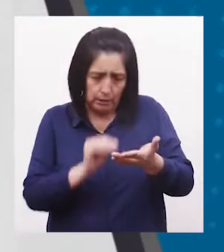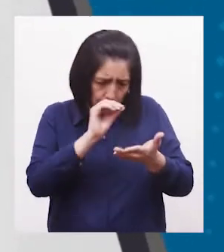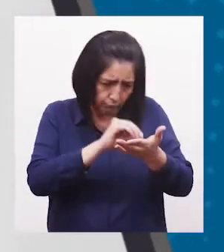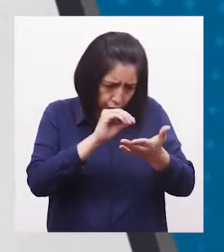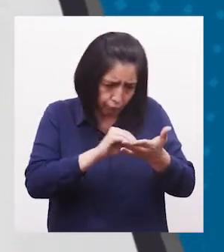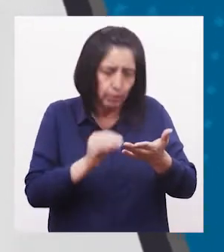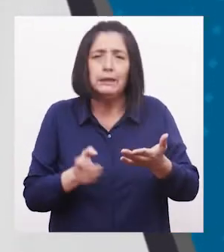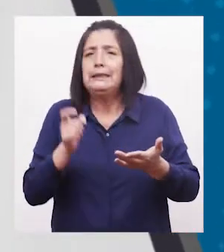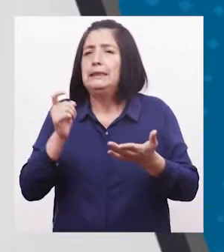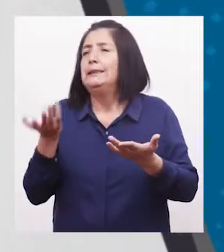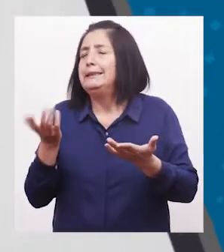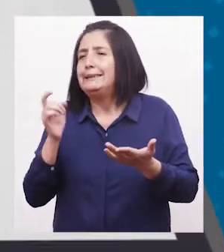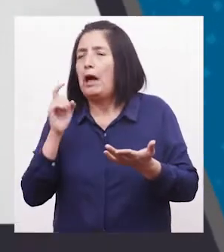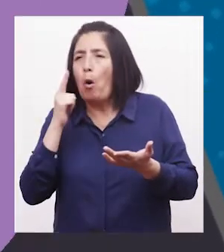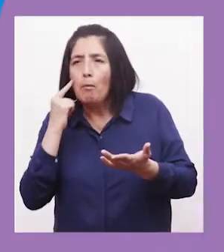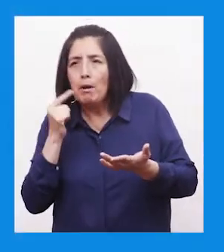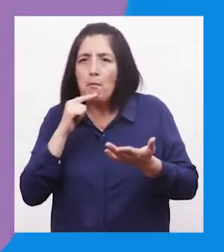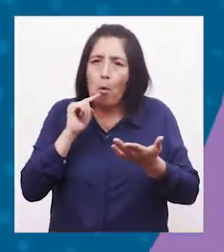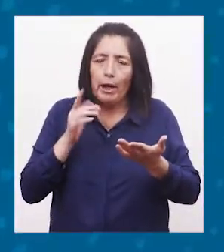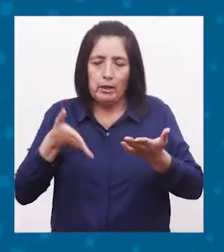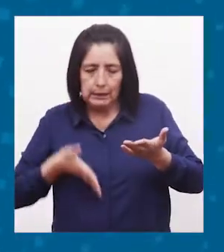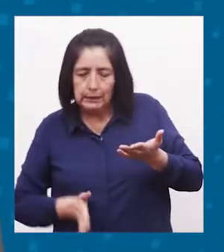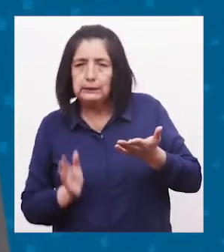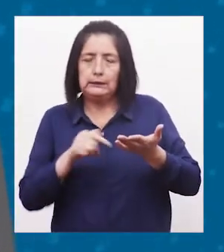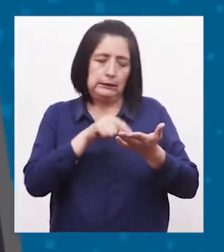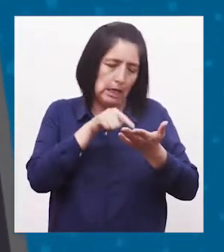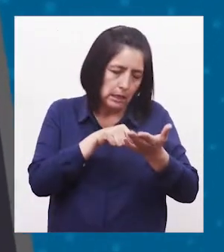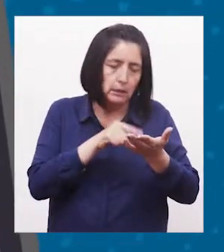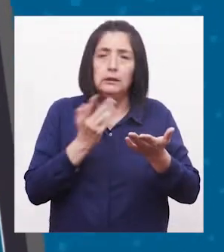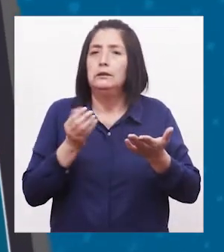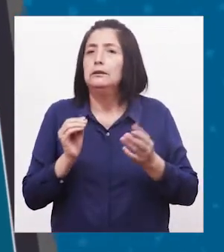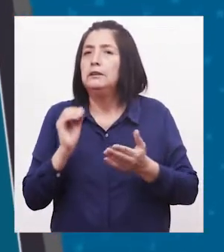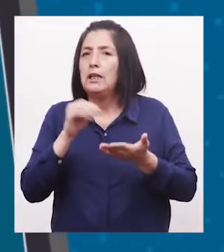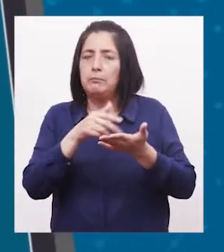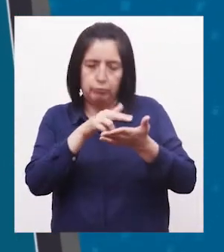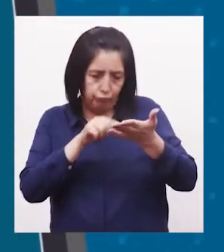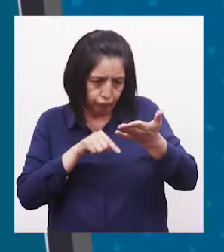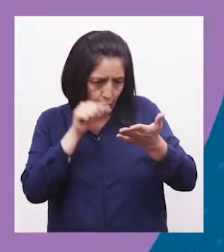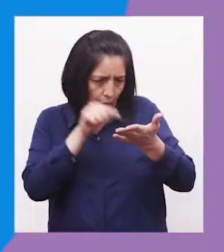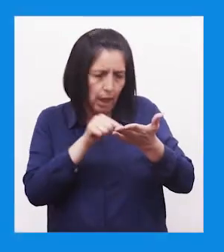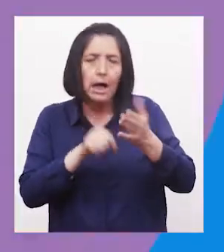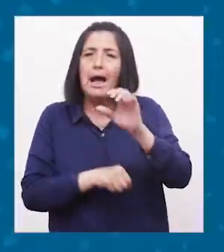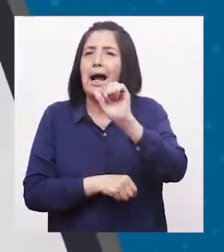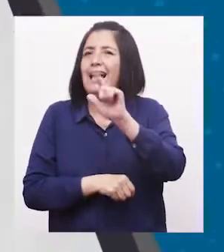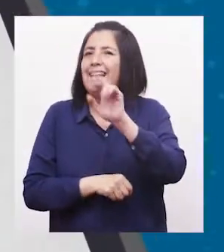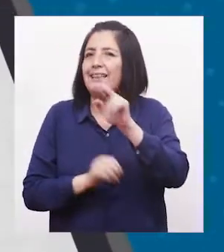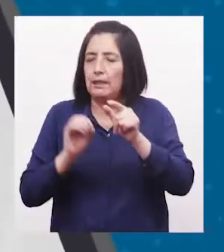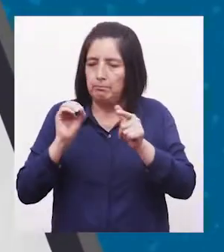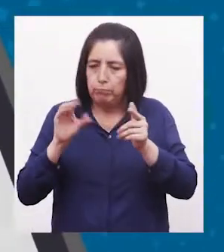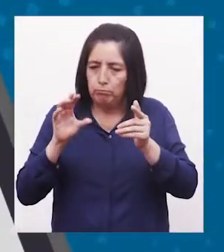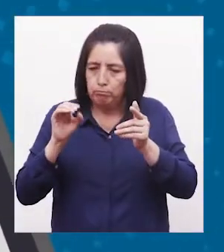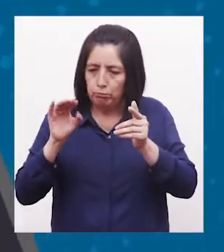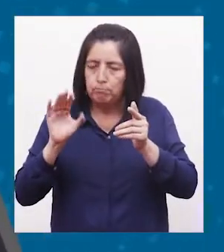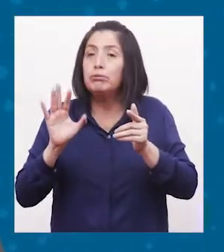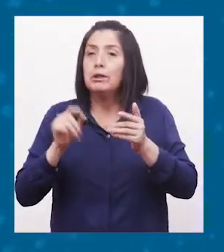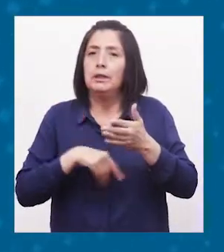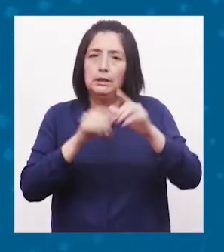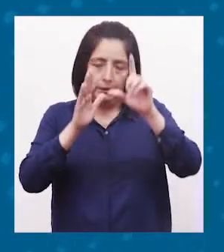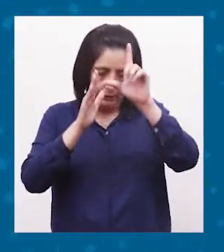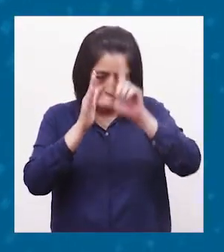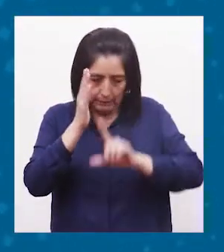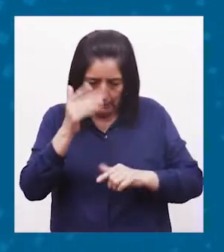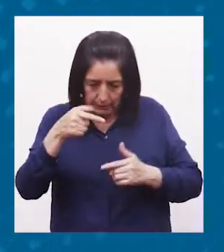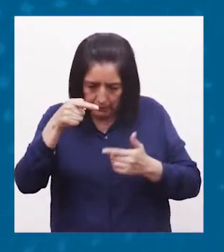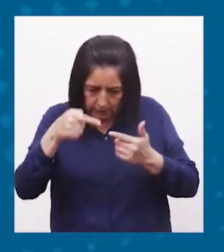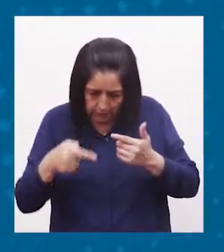sexo y fecha de nacimiento En el menú encontrarás el item de alertas El cual te llevará la lista de las iniciales de